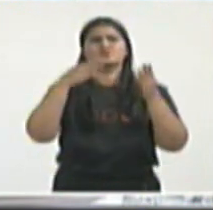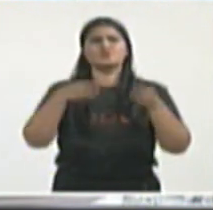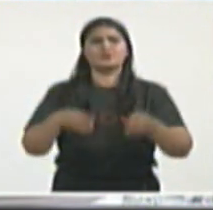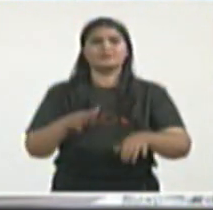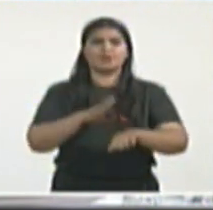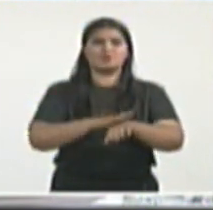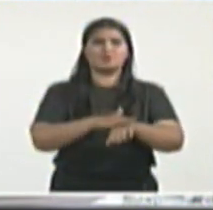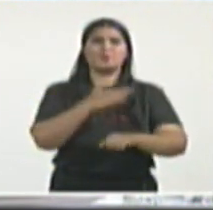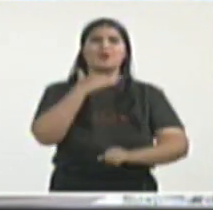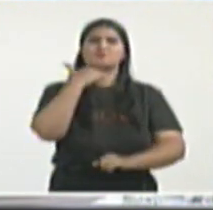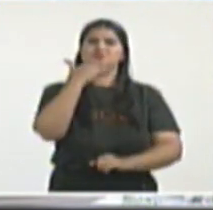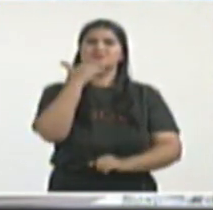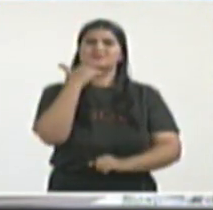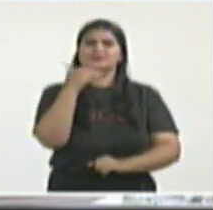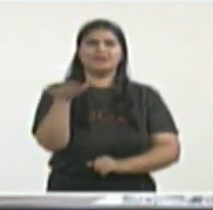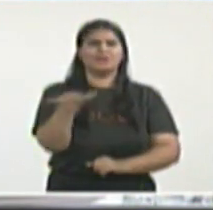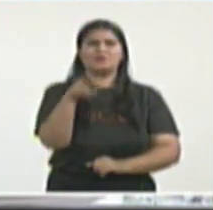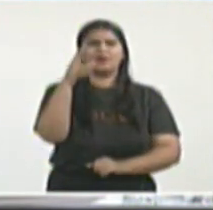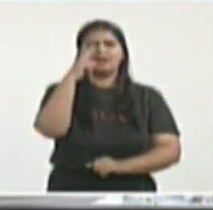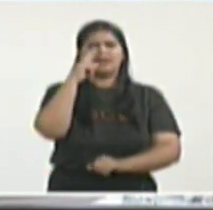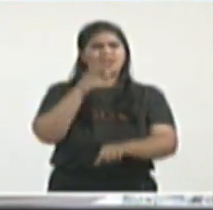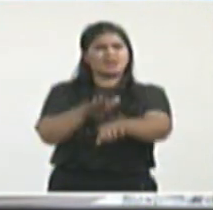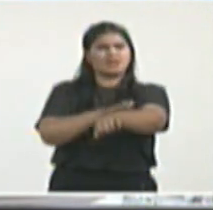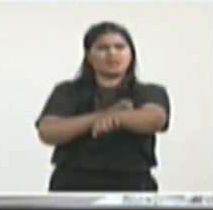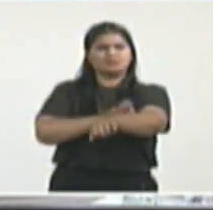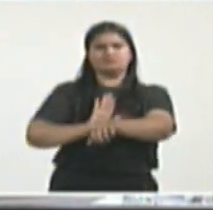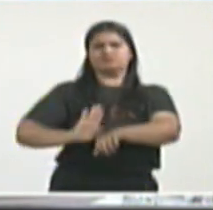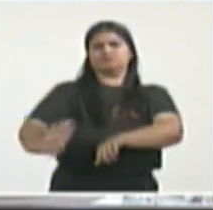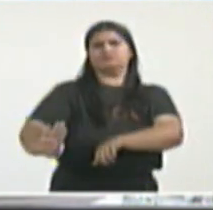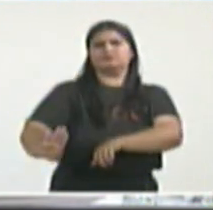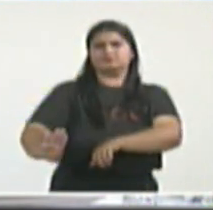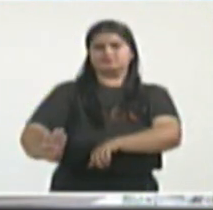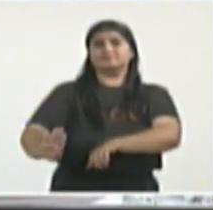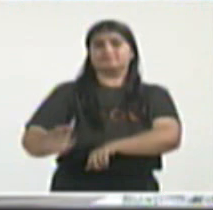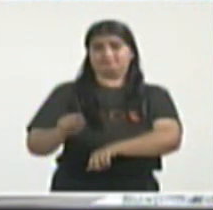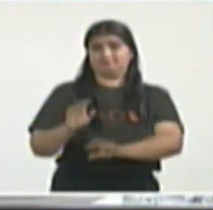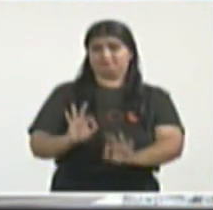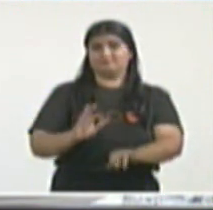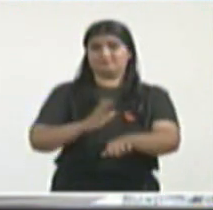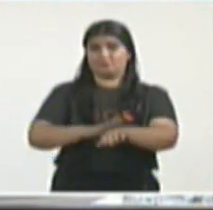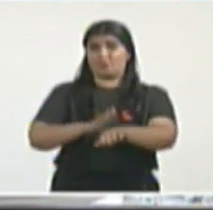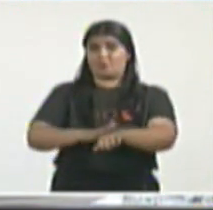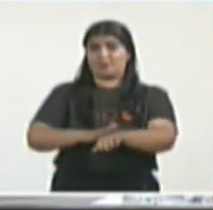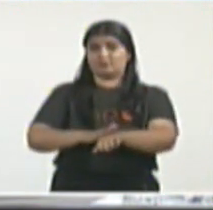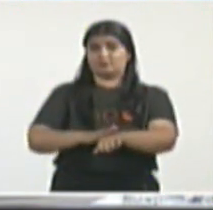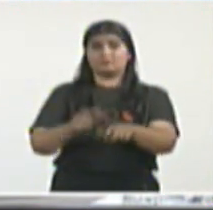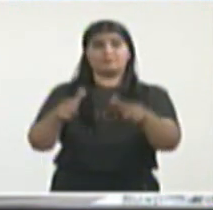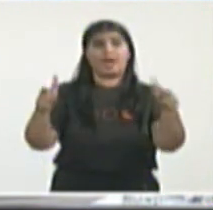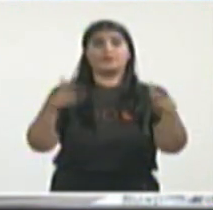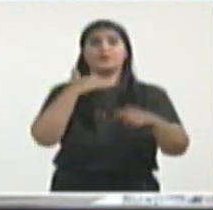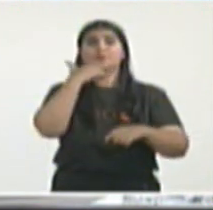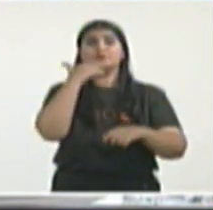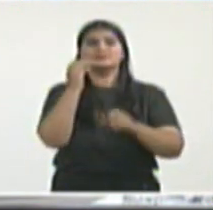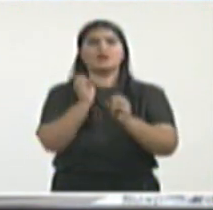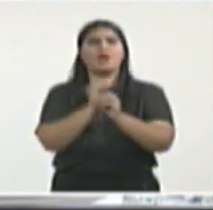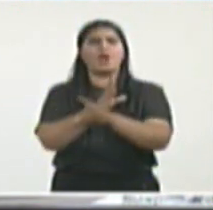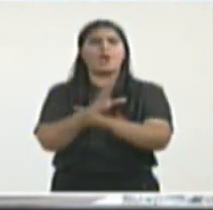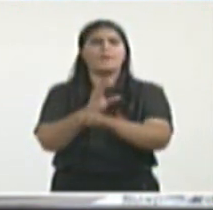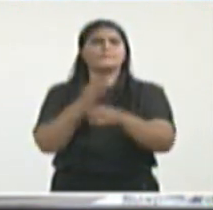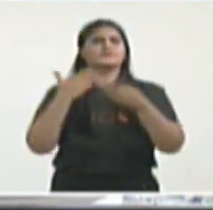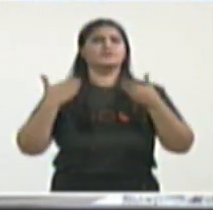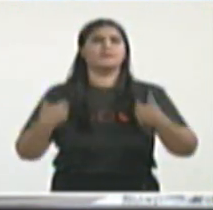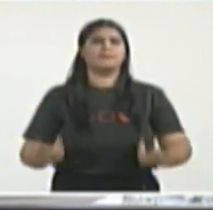a otros países. El 15 de junio se lanzó